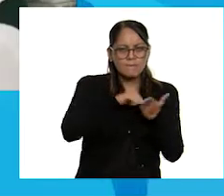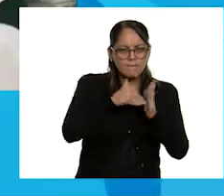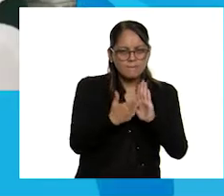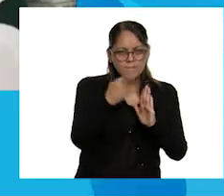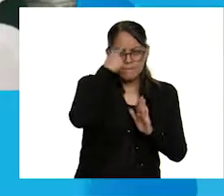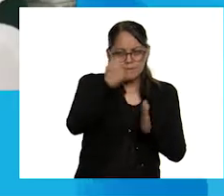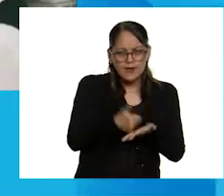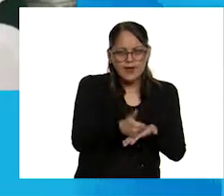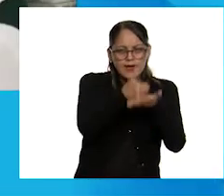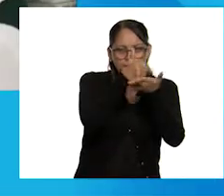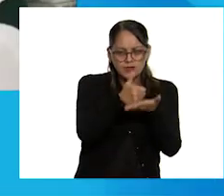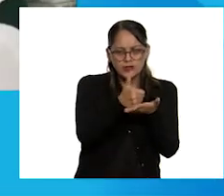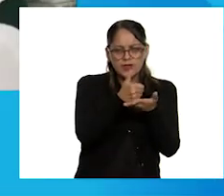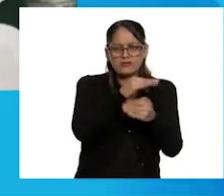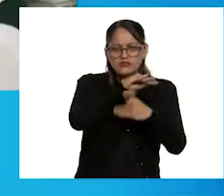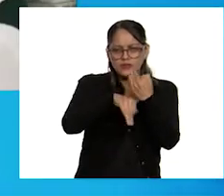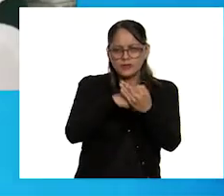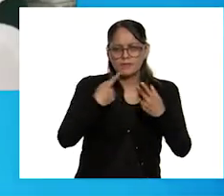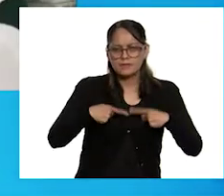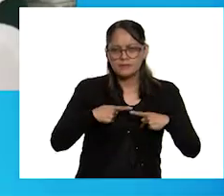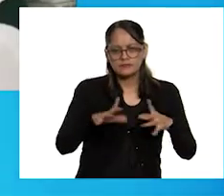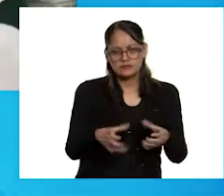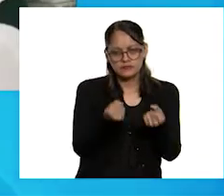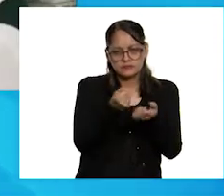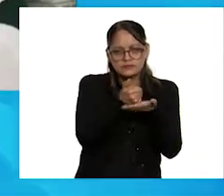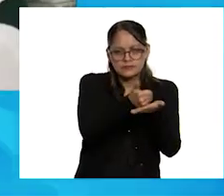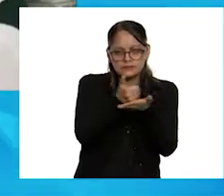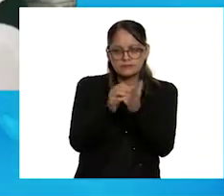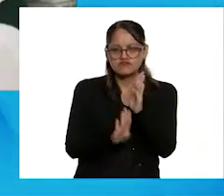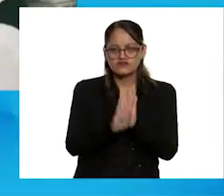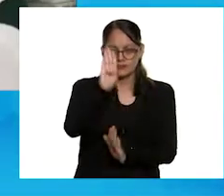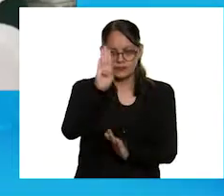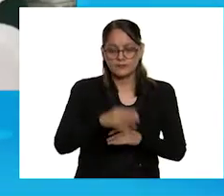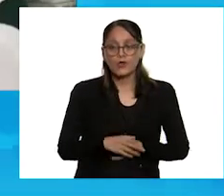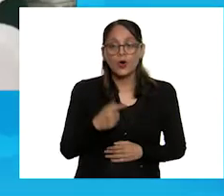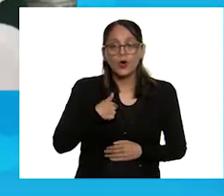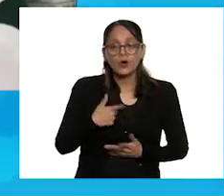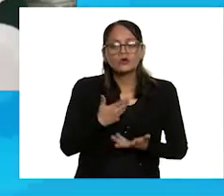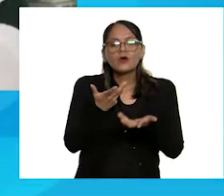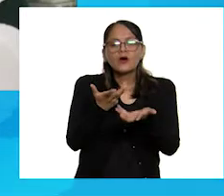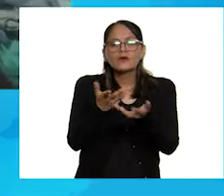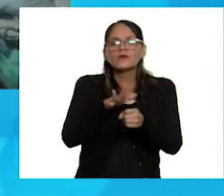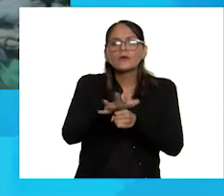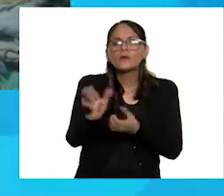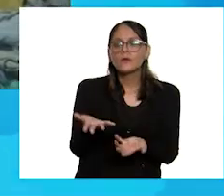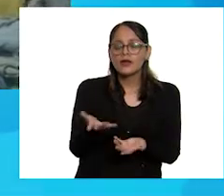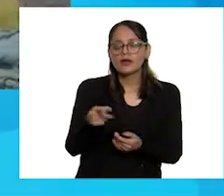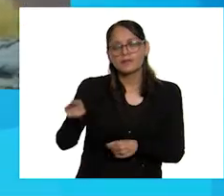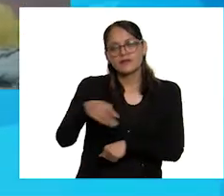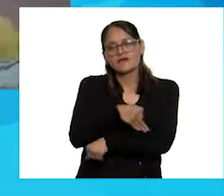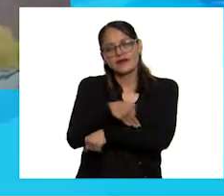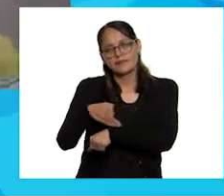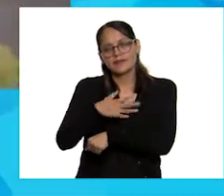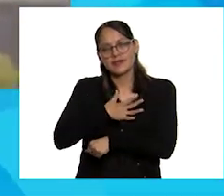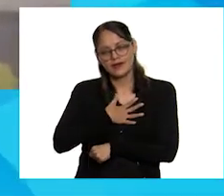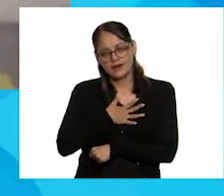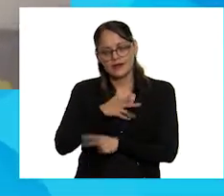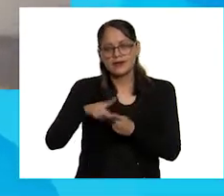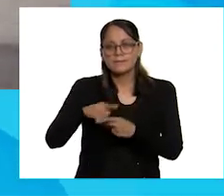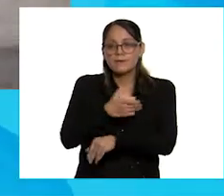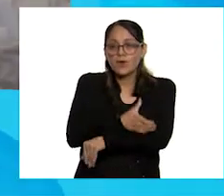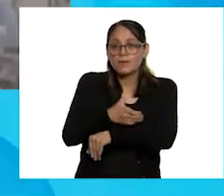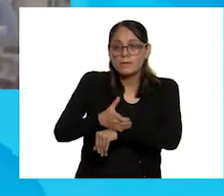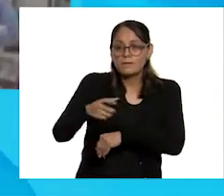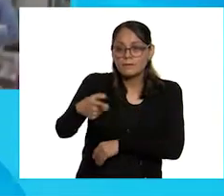adelante ante esta situación. Hoy mi inspiración es mi familia, mis compañeros, mis